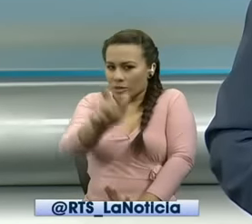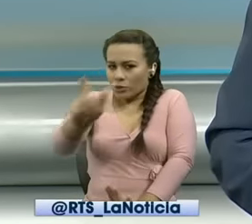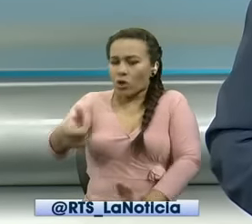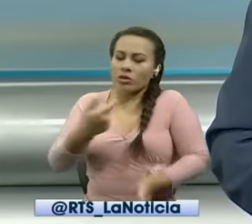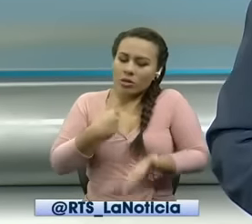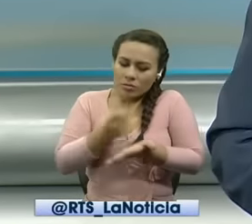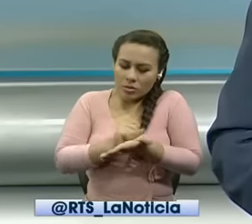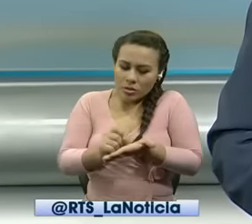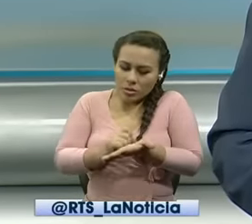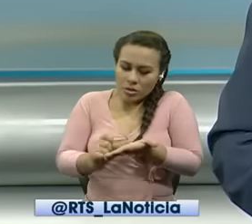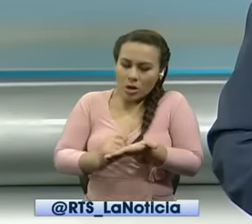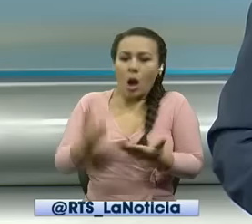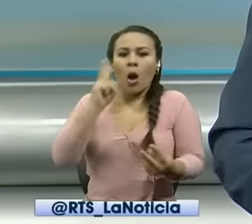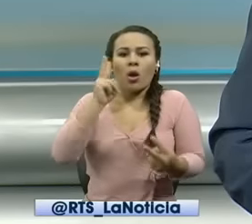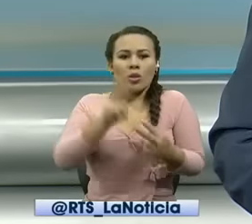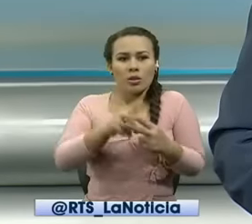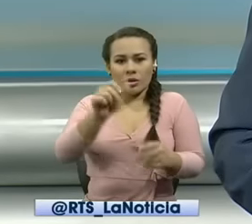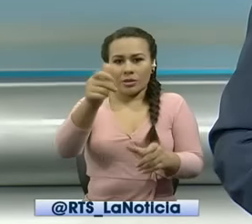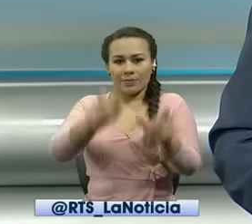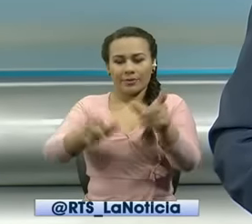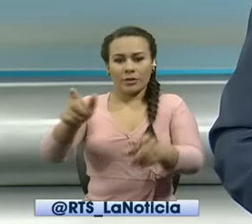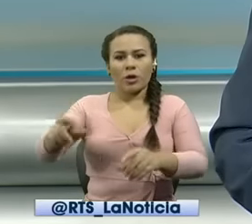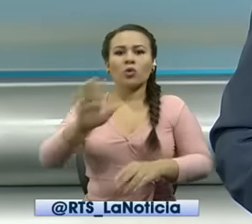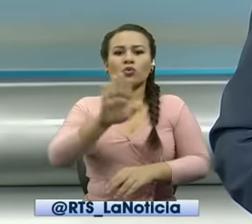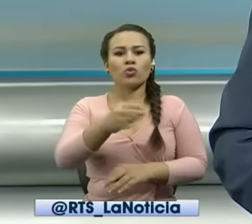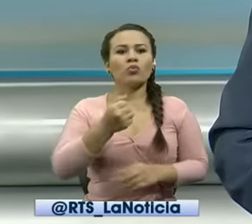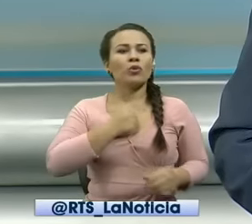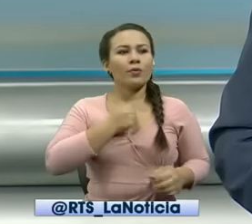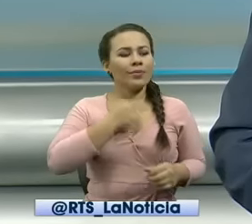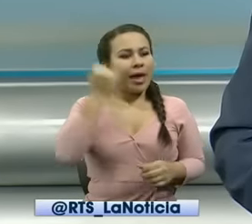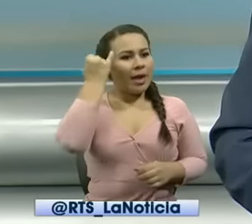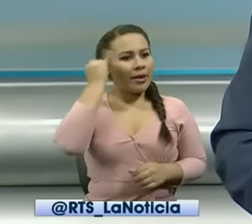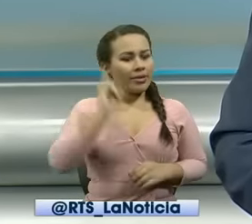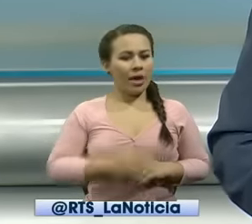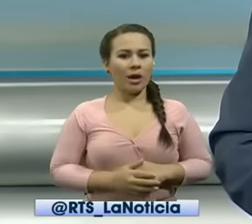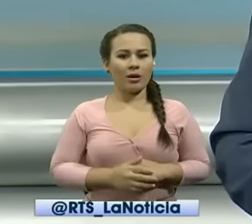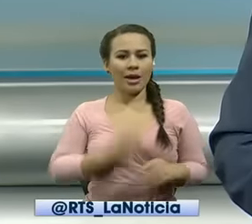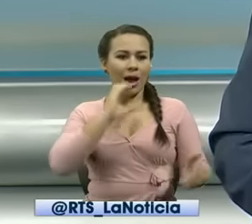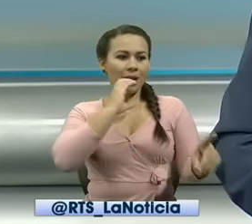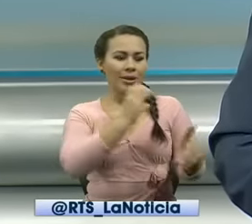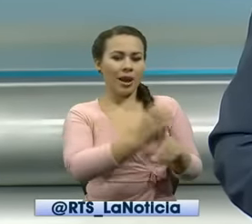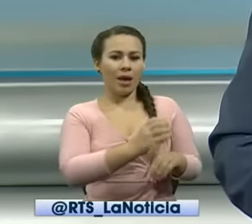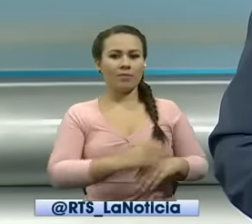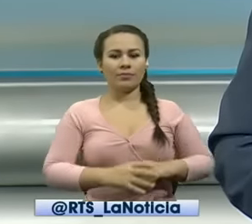pongan a conocimiento de la entidad sus inquietudes y reclamos